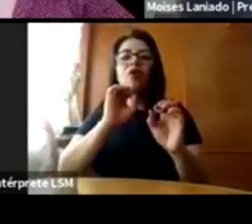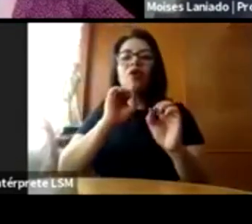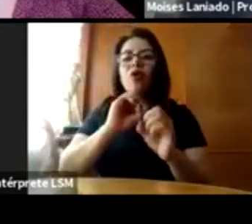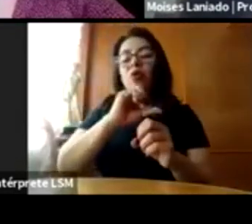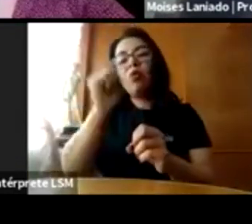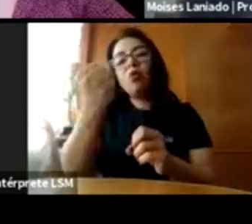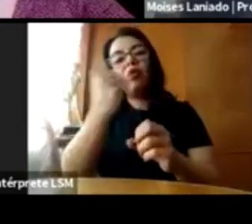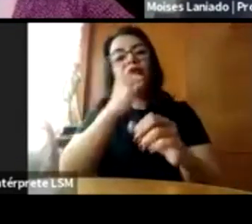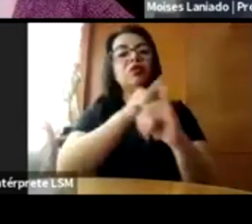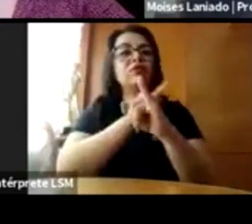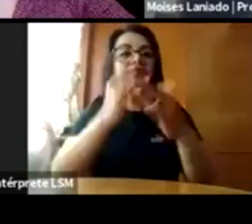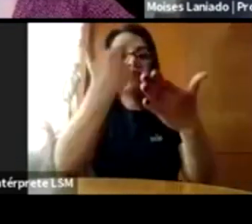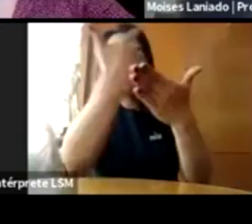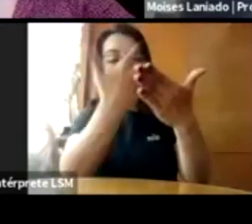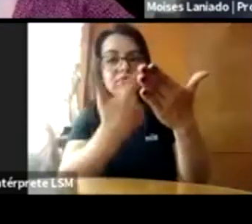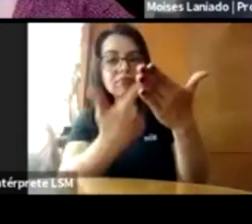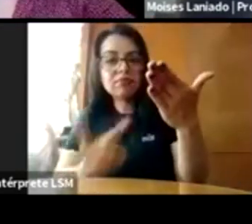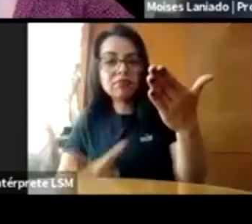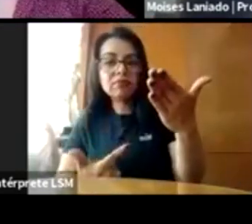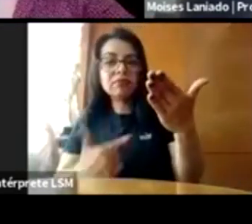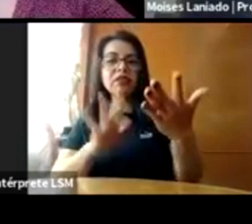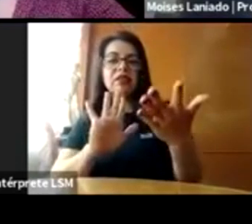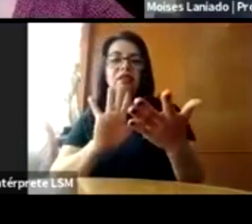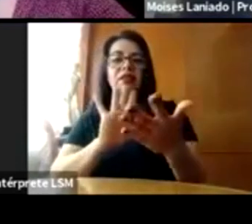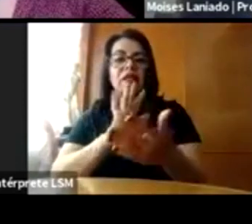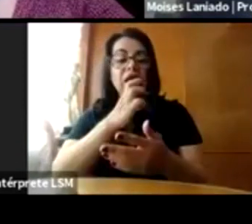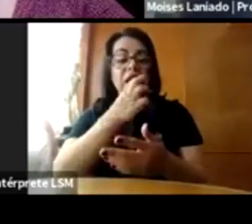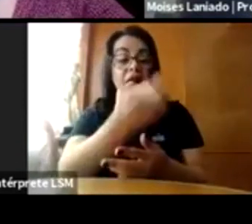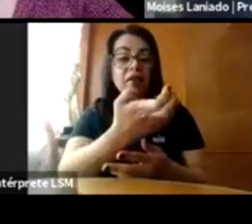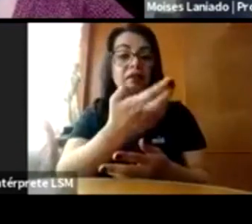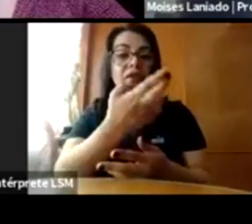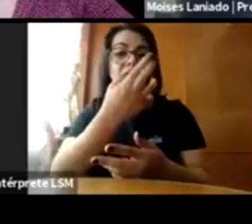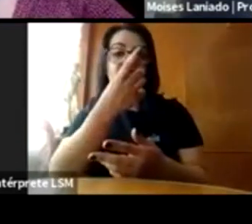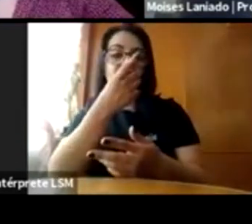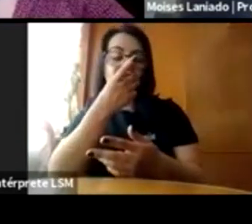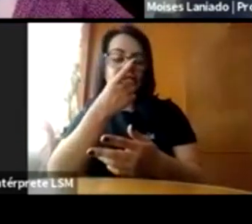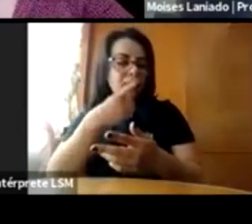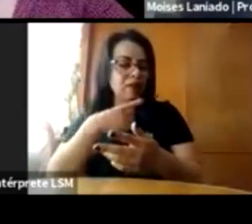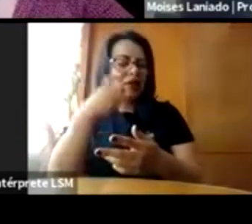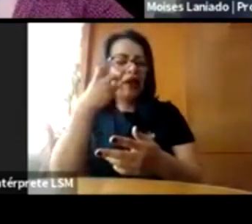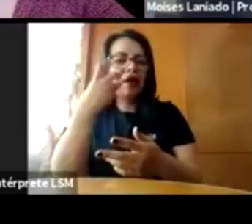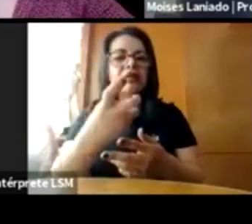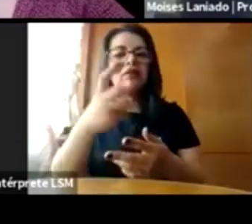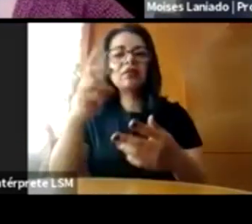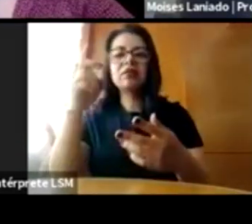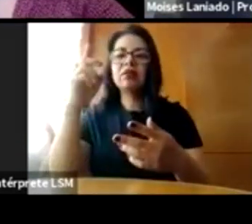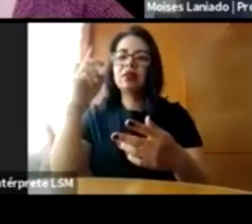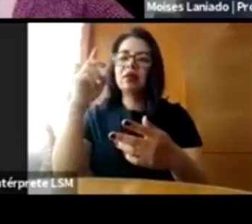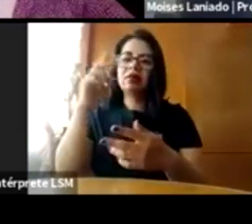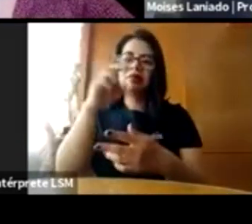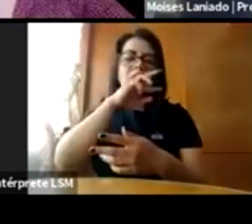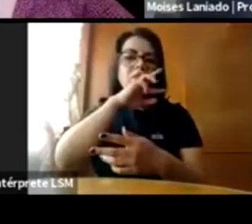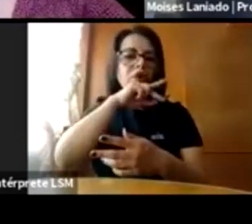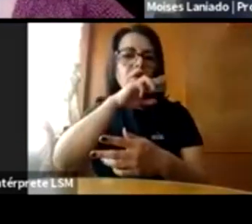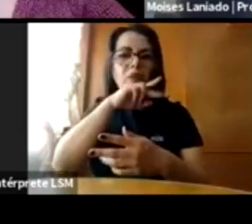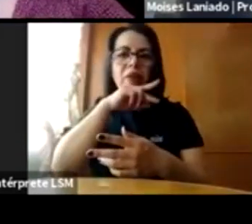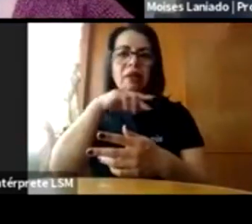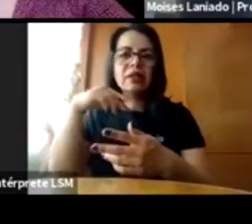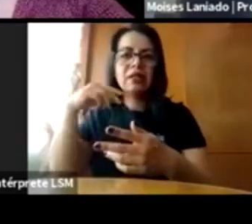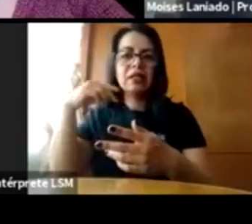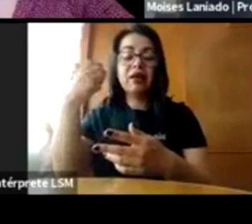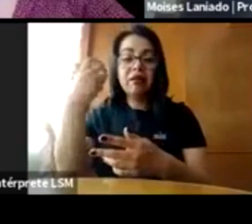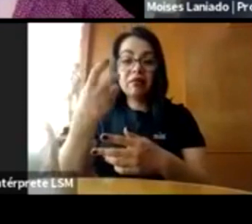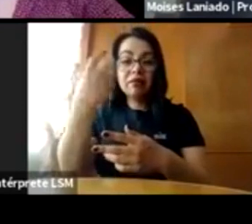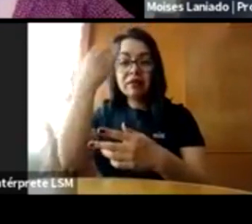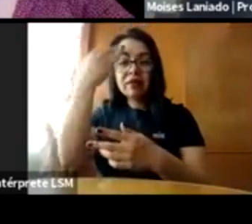responsable de la Unidad de Inteligencia Financiera fue lo que más me ha preocupado. Es como en las últimas semanas, en esta época de